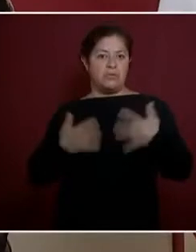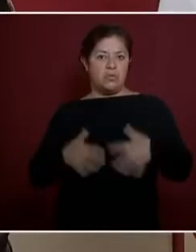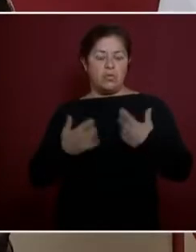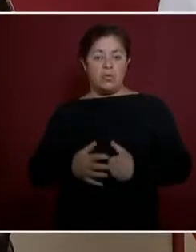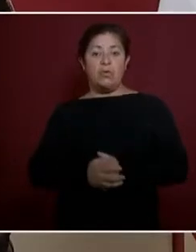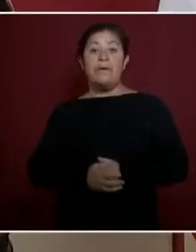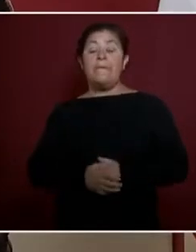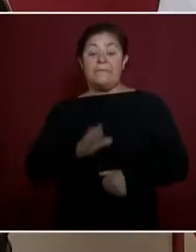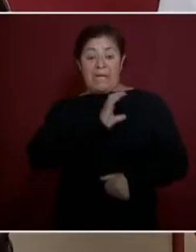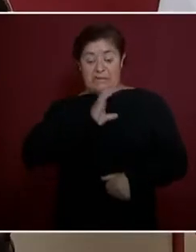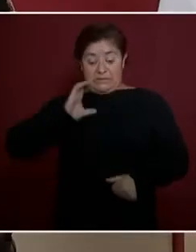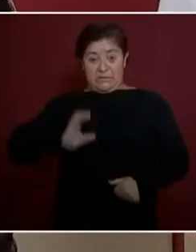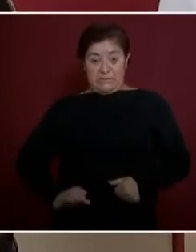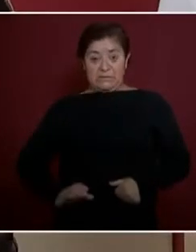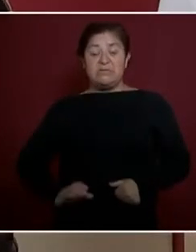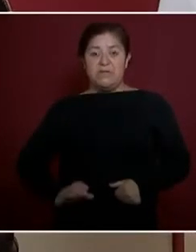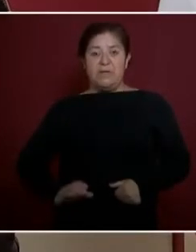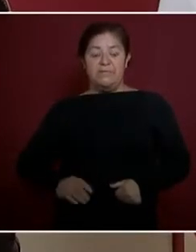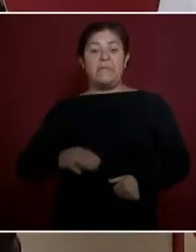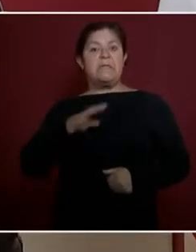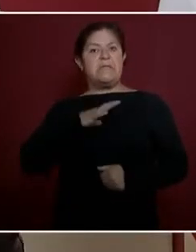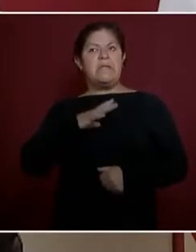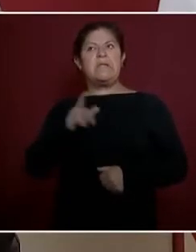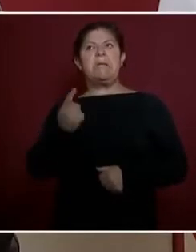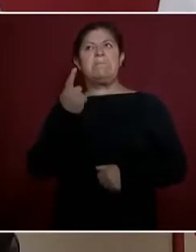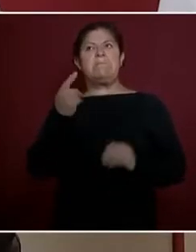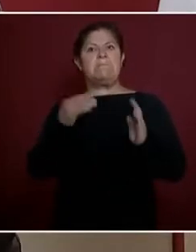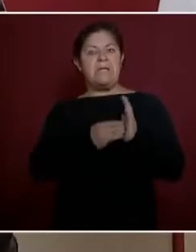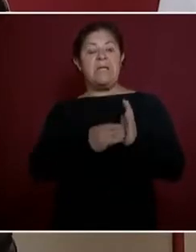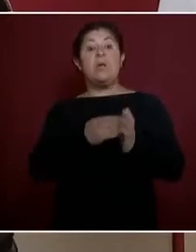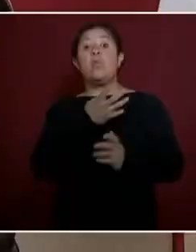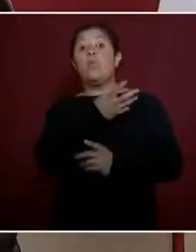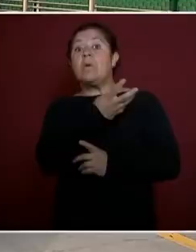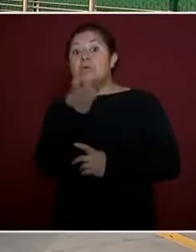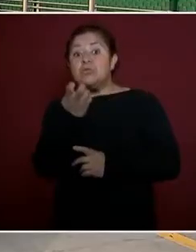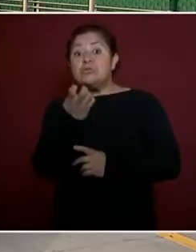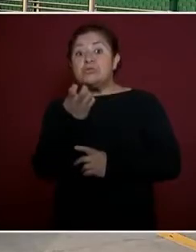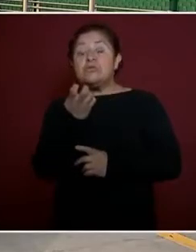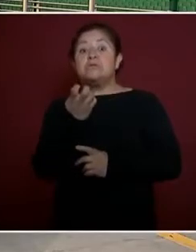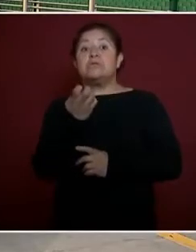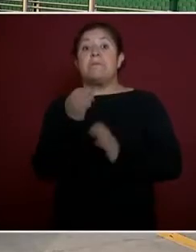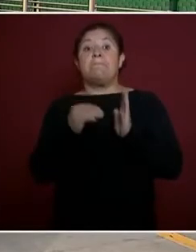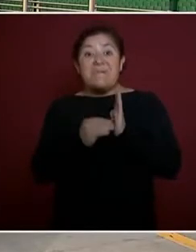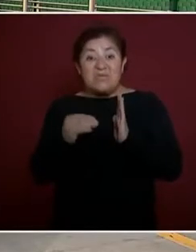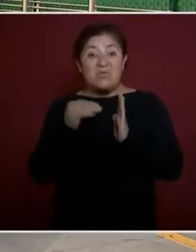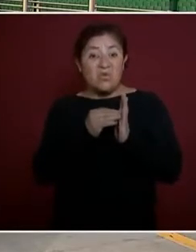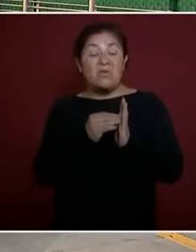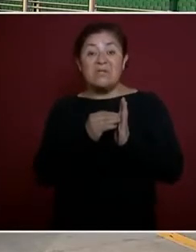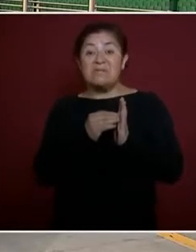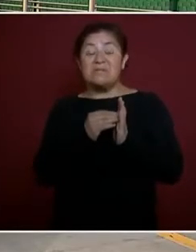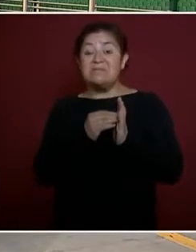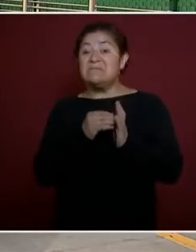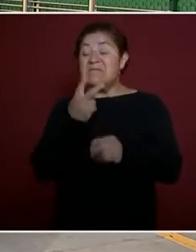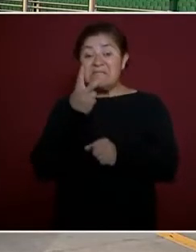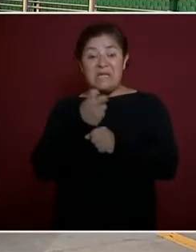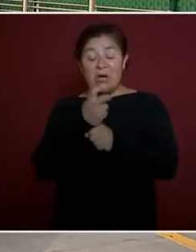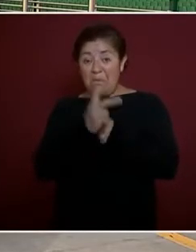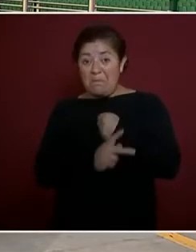tiene mil cuatrocientos millones, pero el segundo país en población